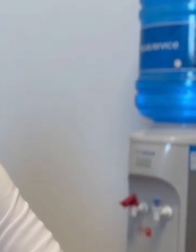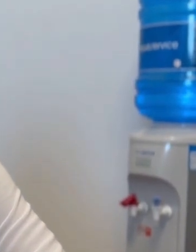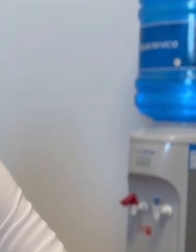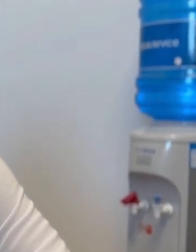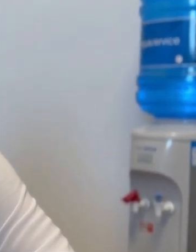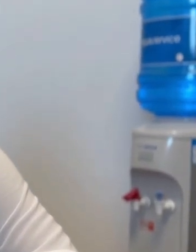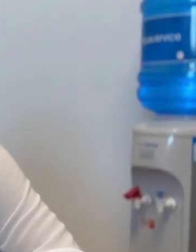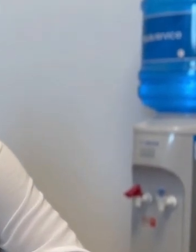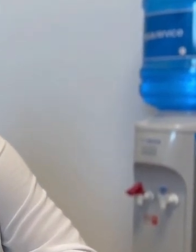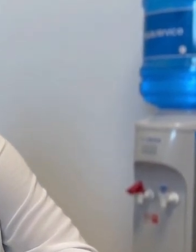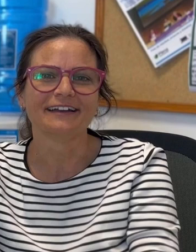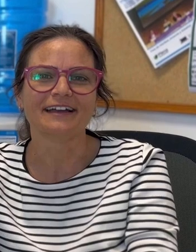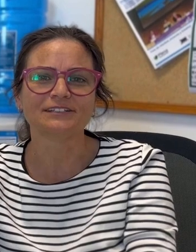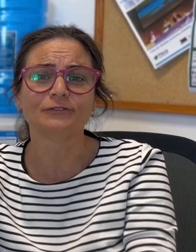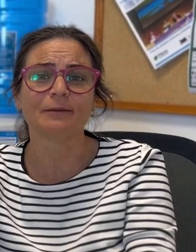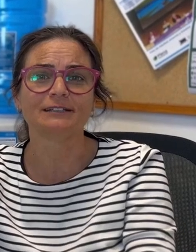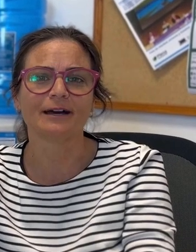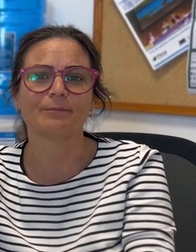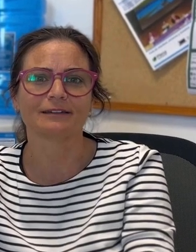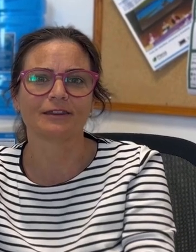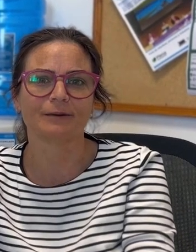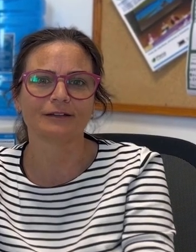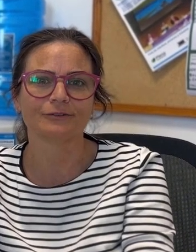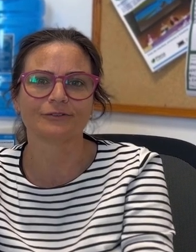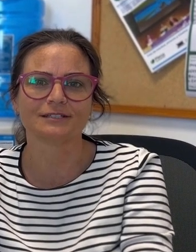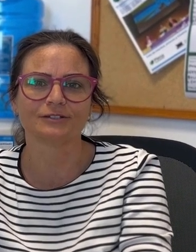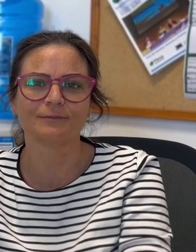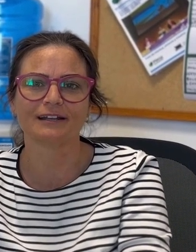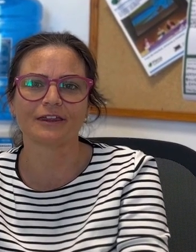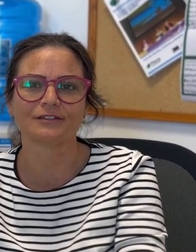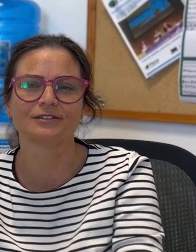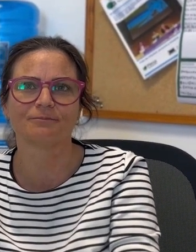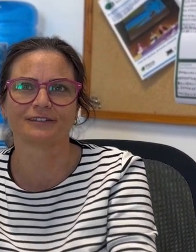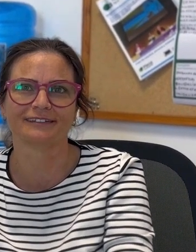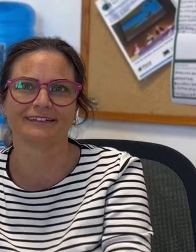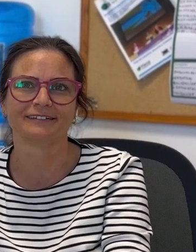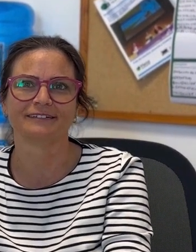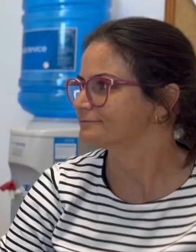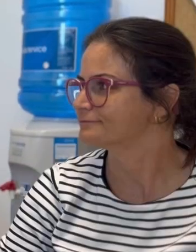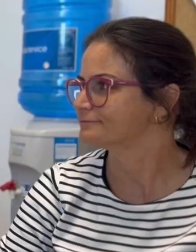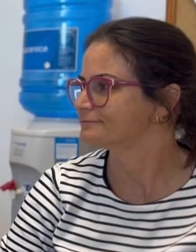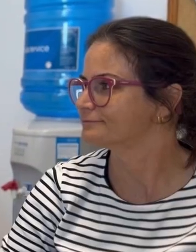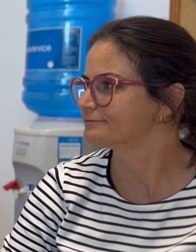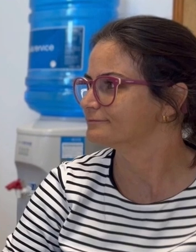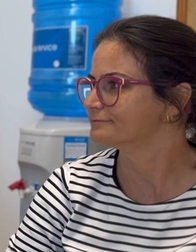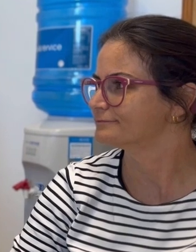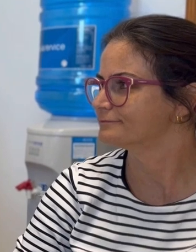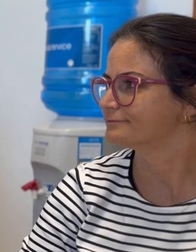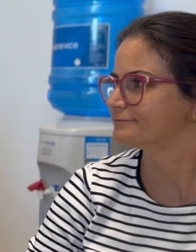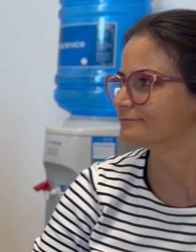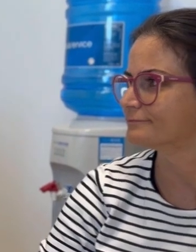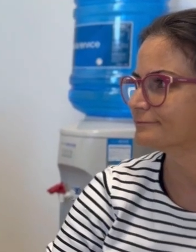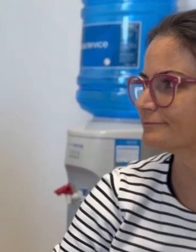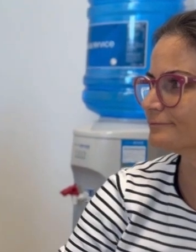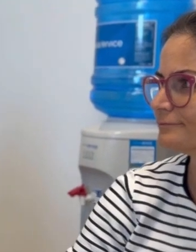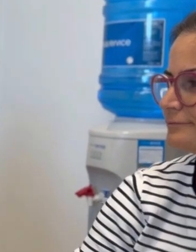compañeros y compañeras. Es fundamental participar donde se toma la decisión importante. El trabajo del